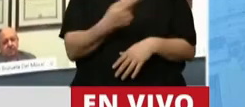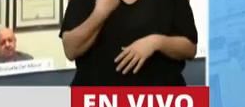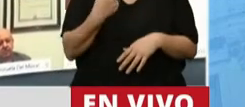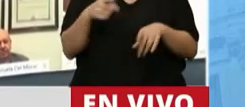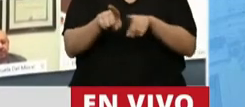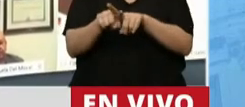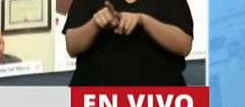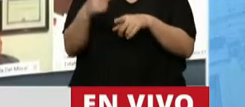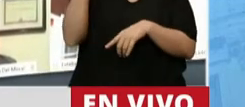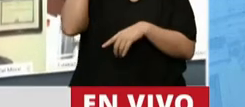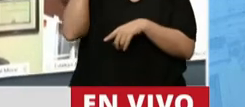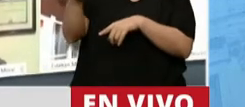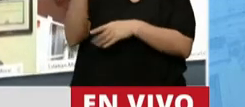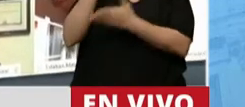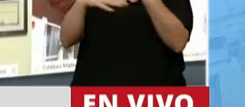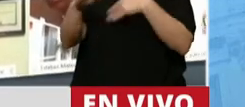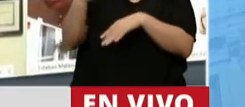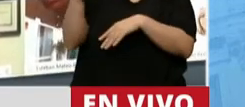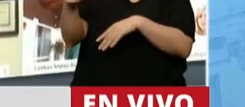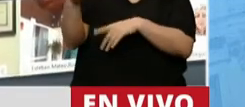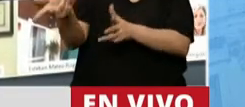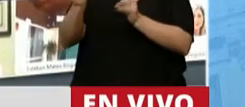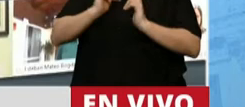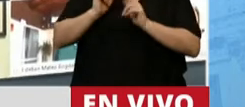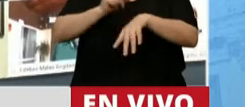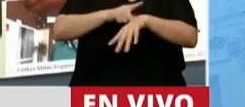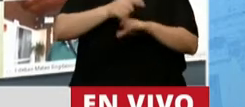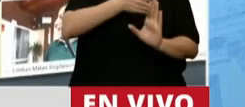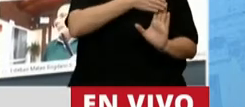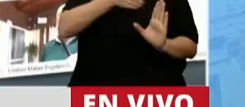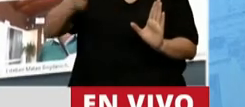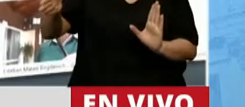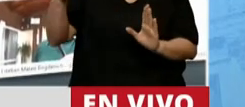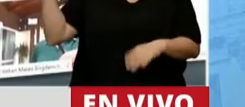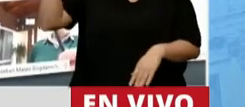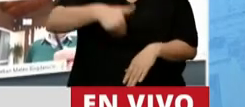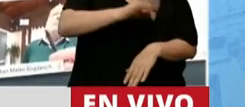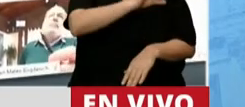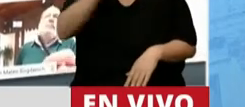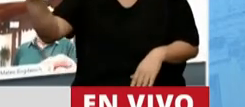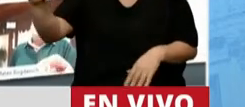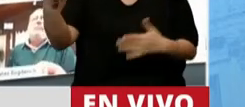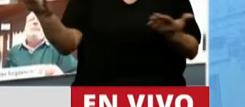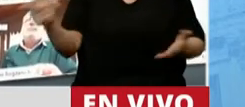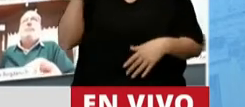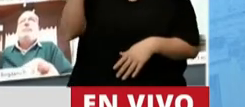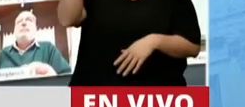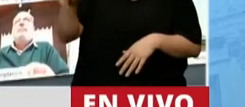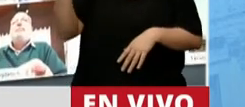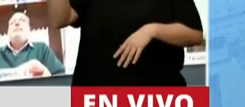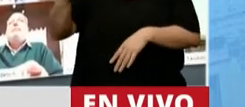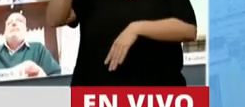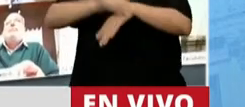lo excusa del tiempo que ha transcurrido sin venir a informarnos. Usted es el responsable político